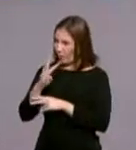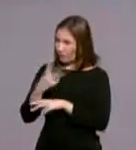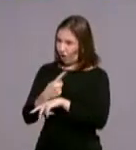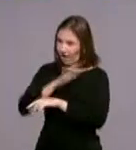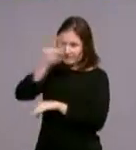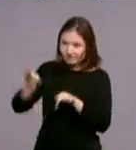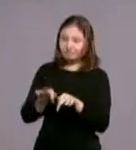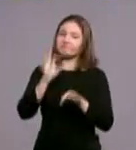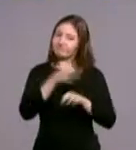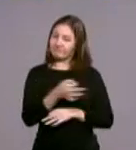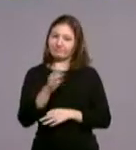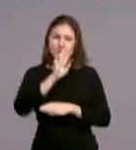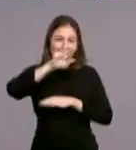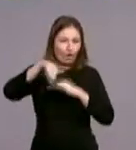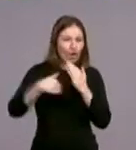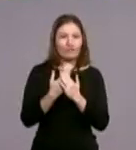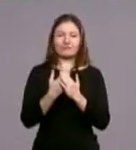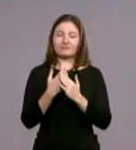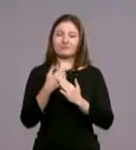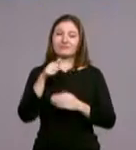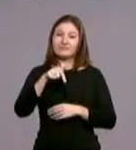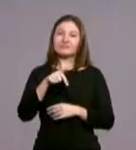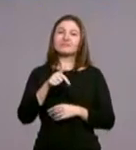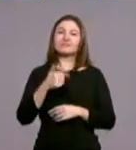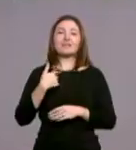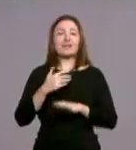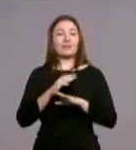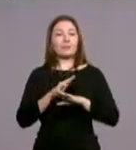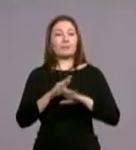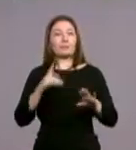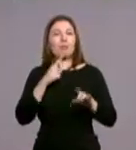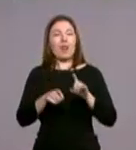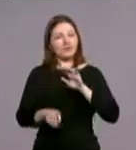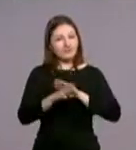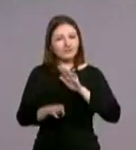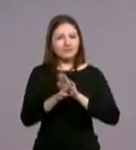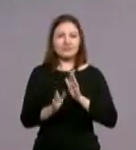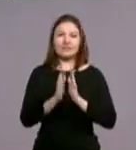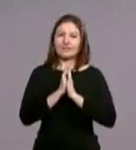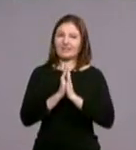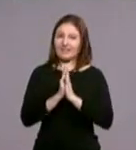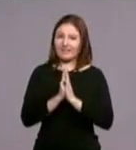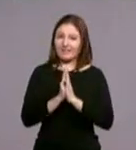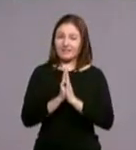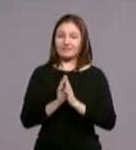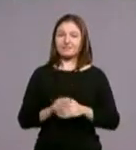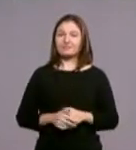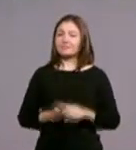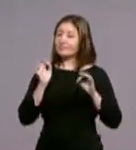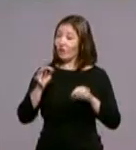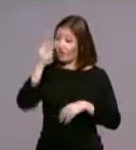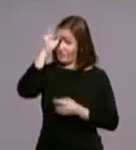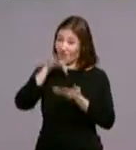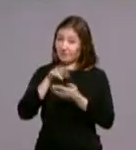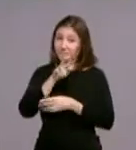toda esa tarde, noche ya no se para, continúa toda la jornada. Y ya el domingo día